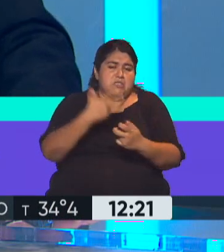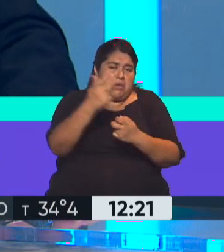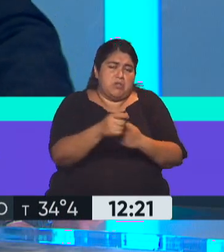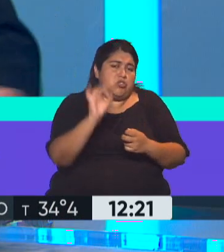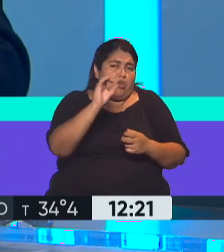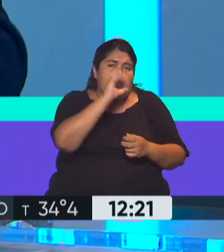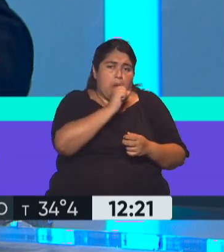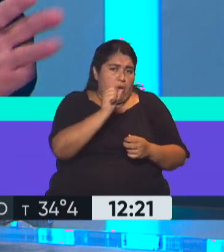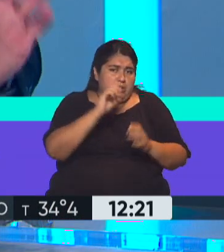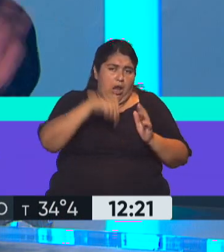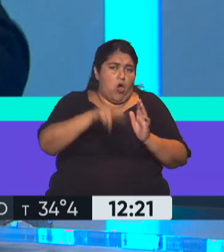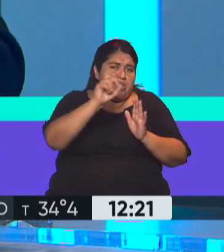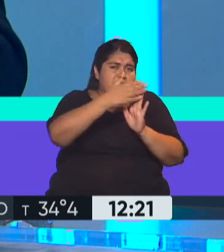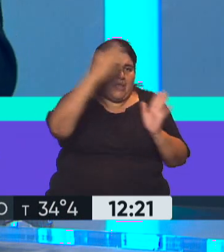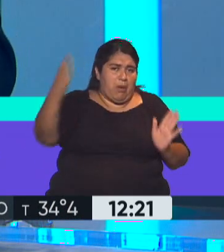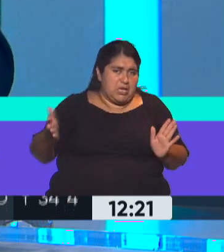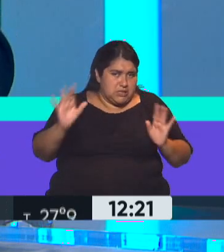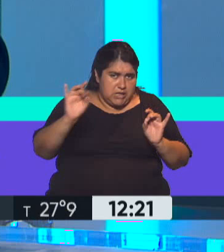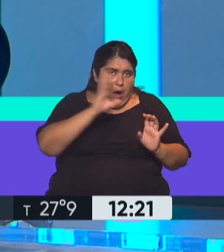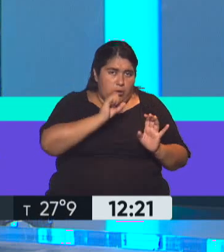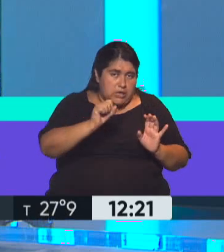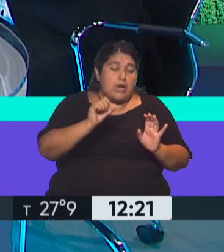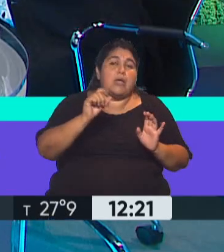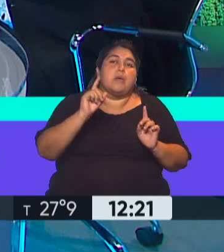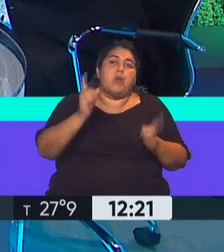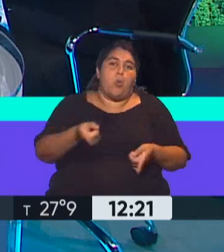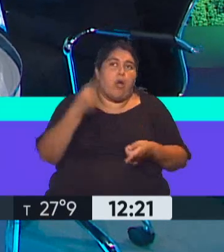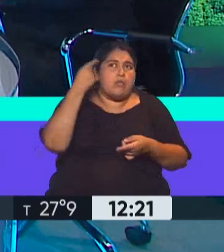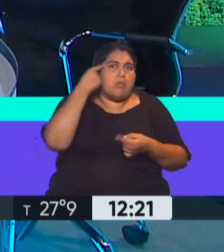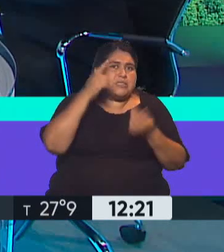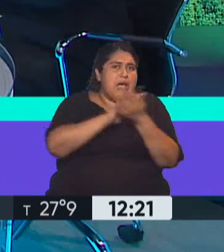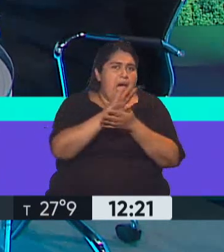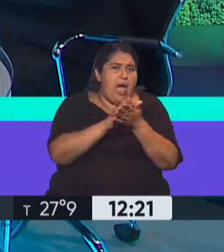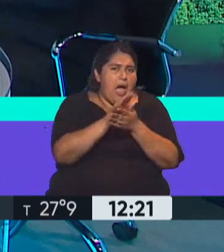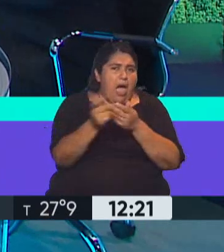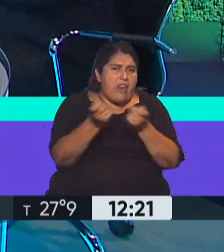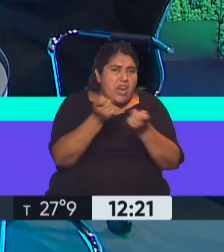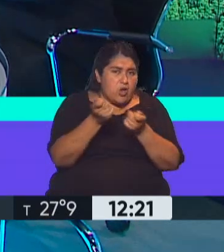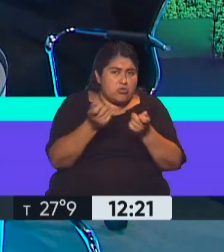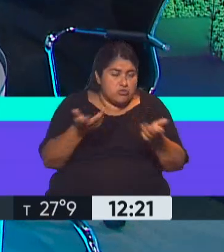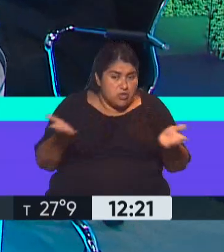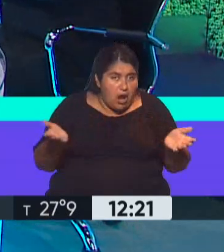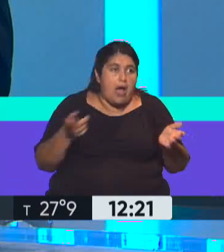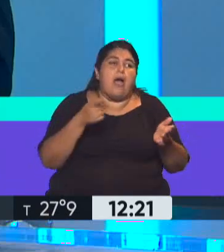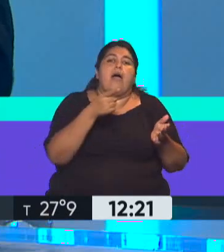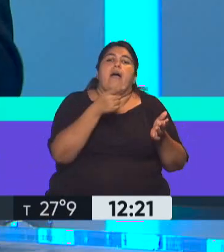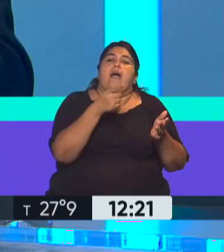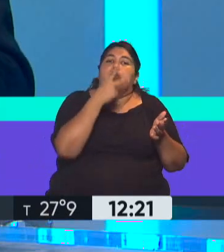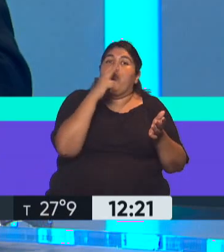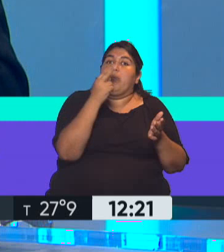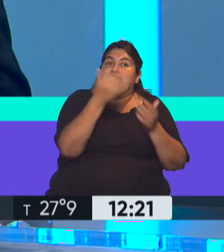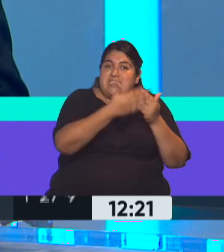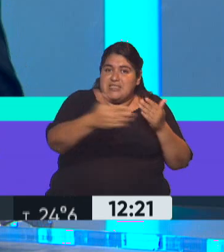Por ahora, por 30 meses. Pero después, si se piensa en renegociar esos vencimientos que también son muy duros a partir de 2026,